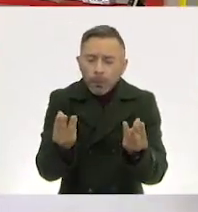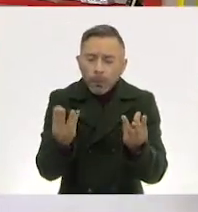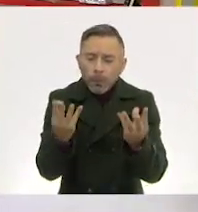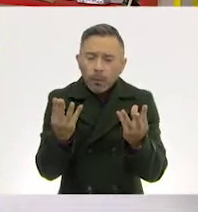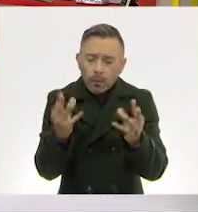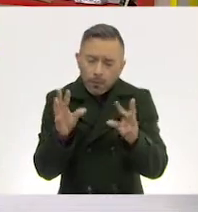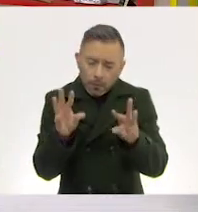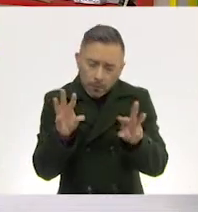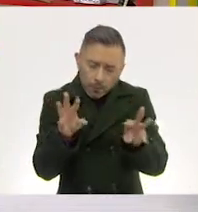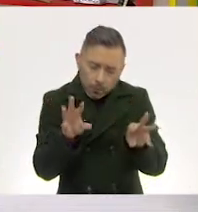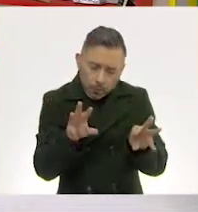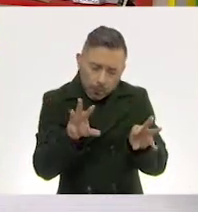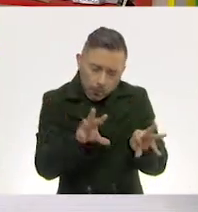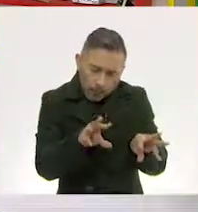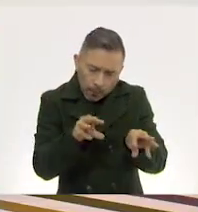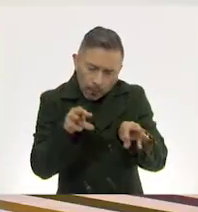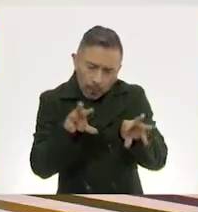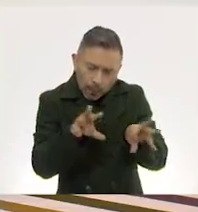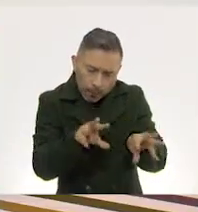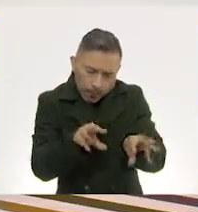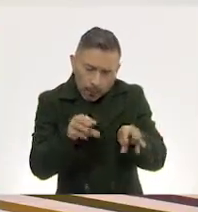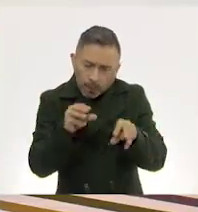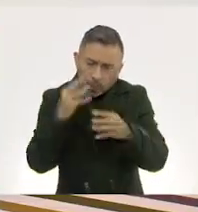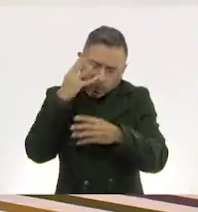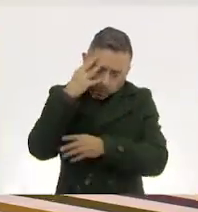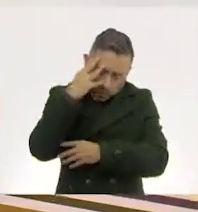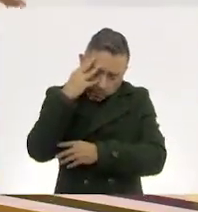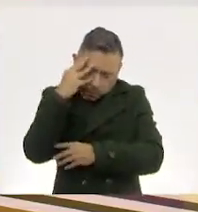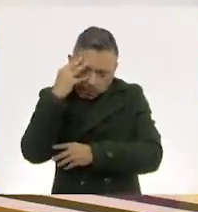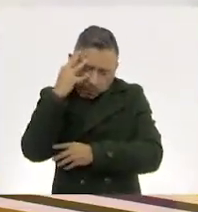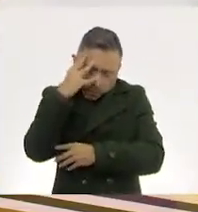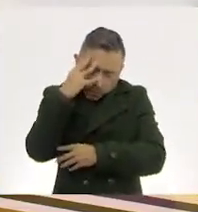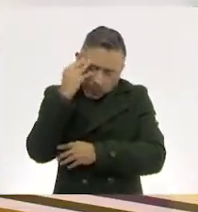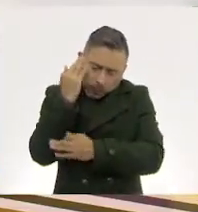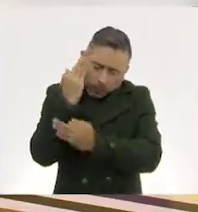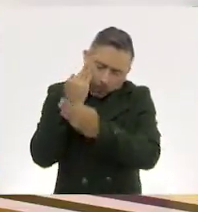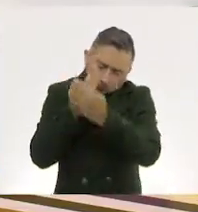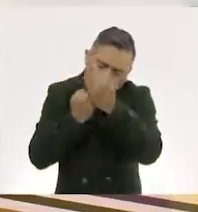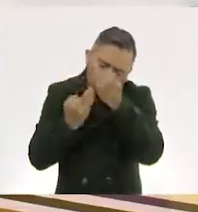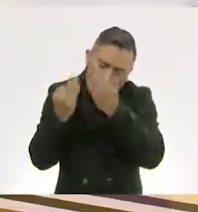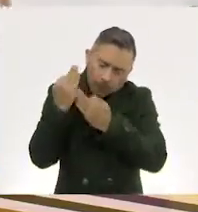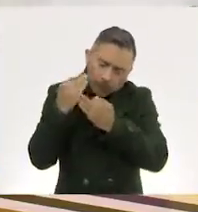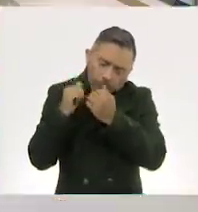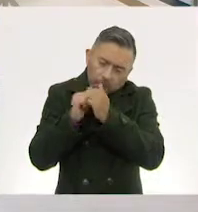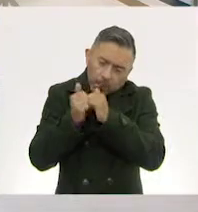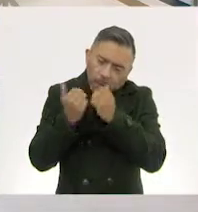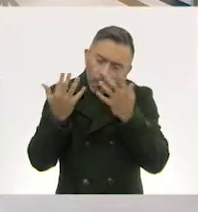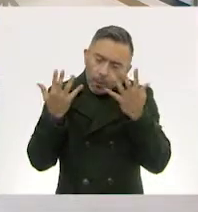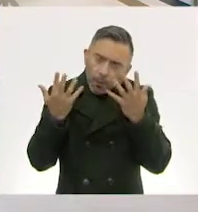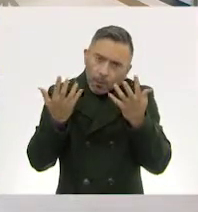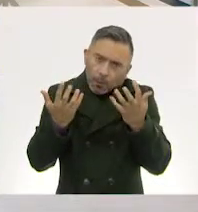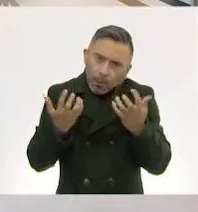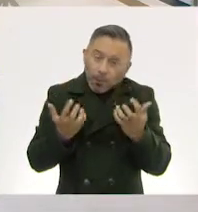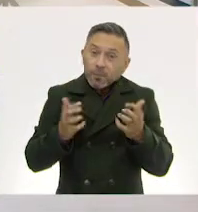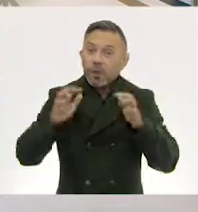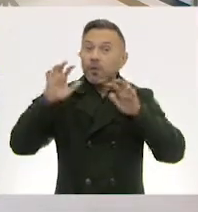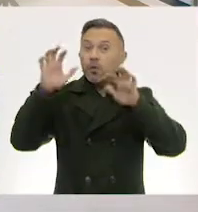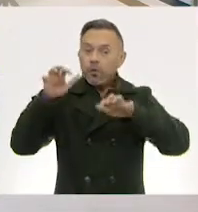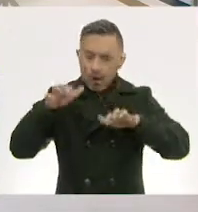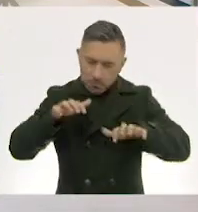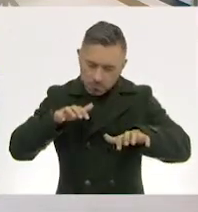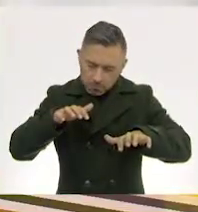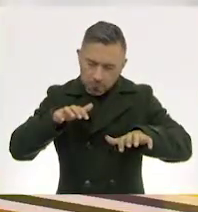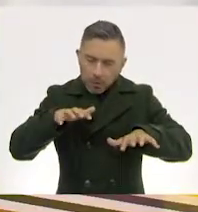terminarla de secar. La lluvia también se había compadecido de ella y ya guardaba sus